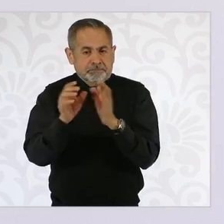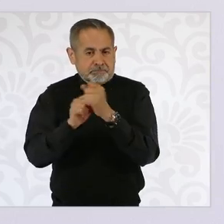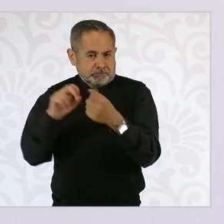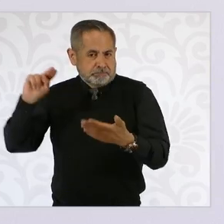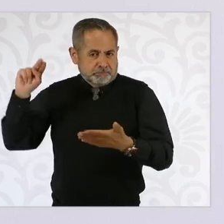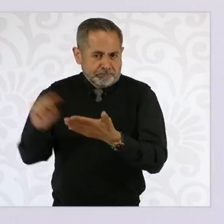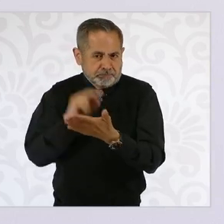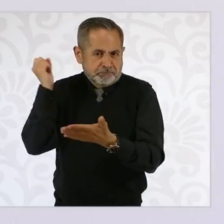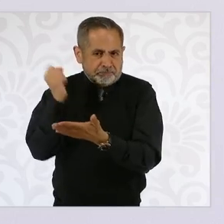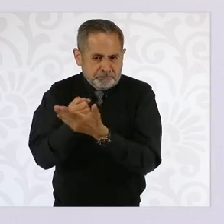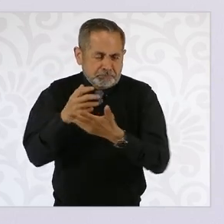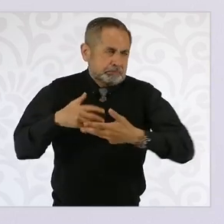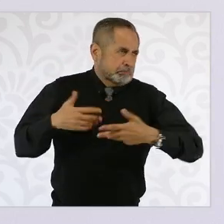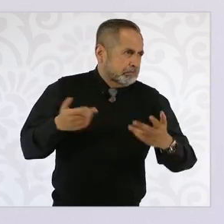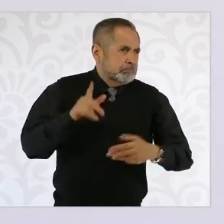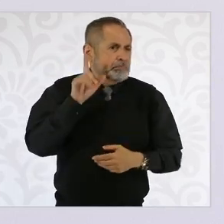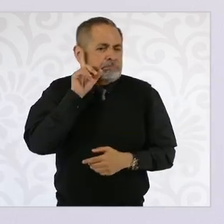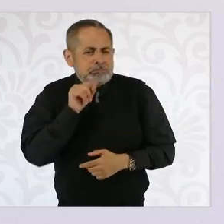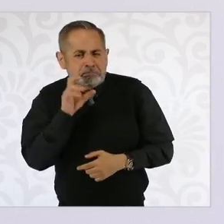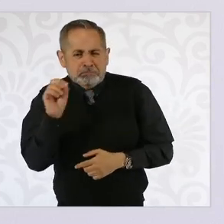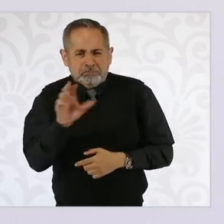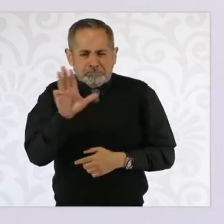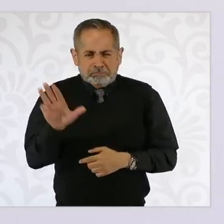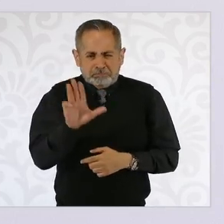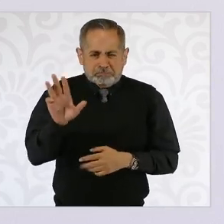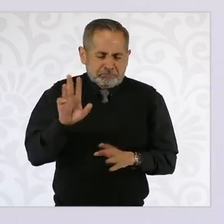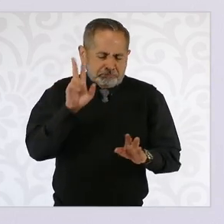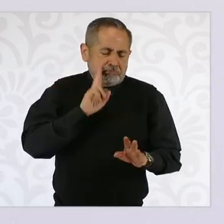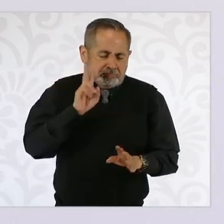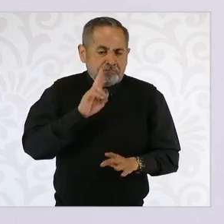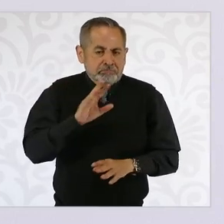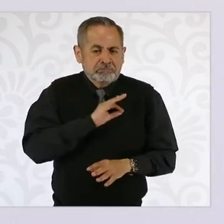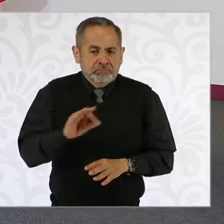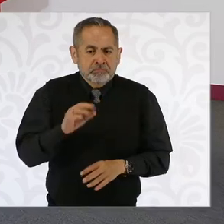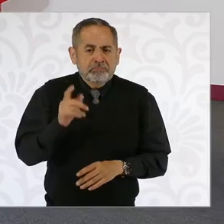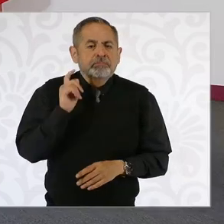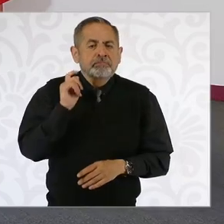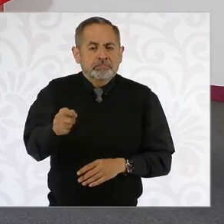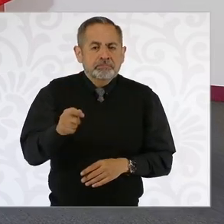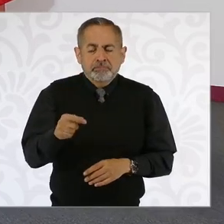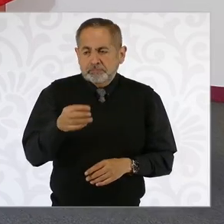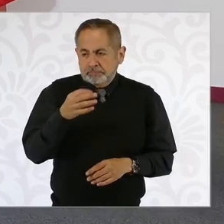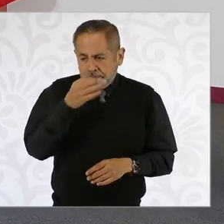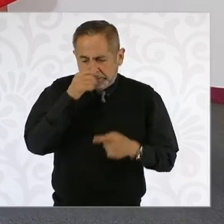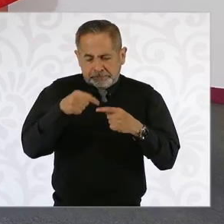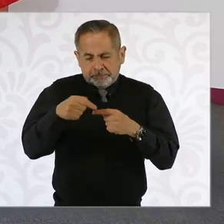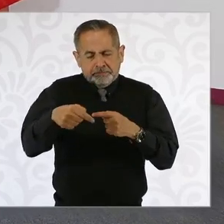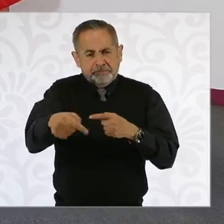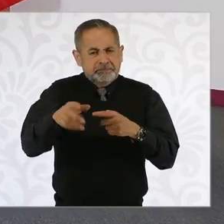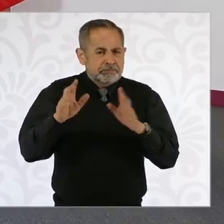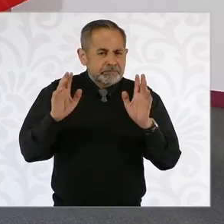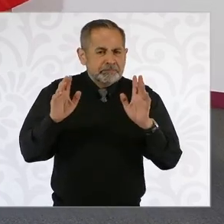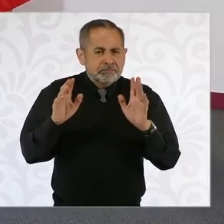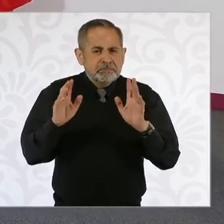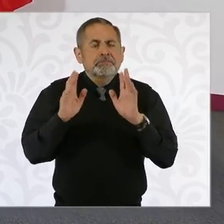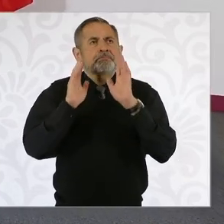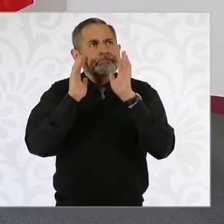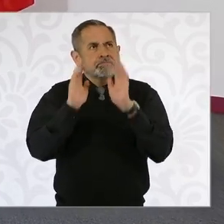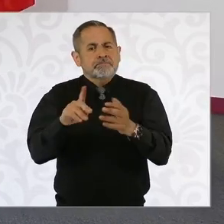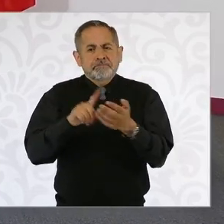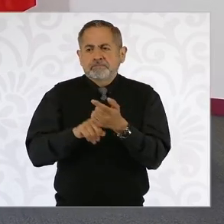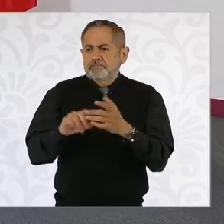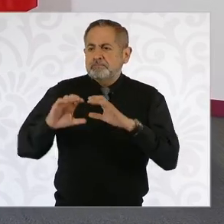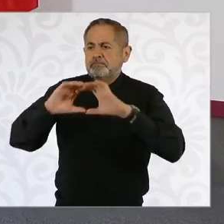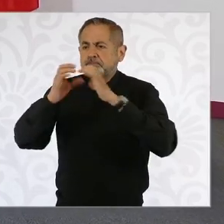puede ser el día de mañana o el miércoles, tiene que pasar por… ya pasó por los